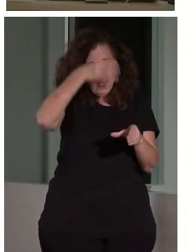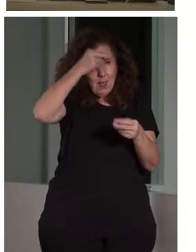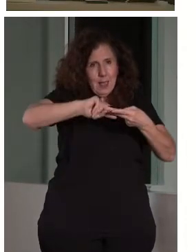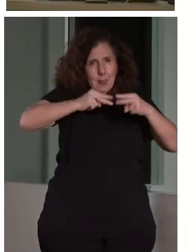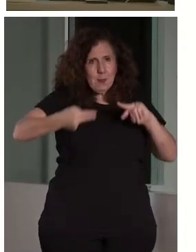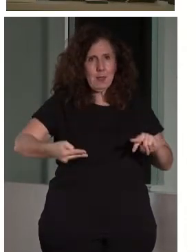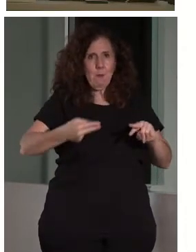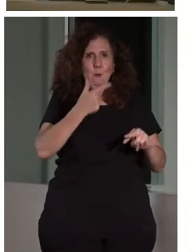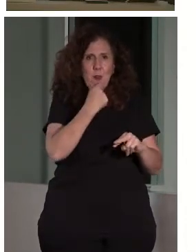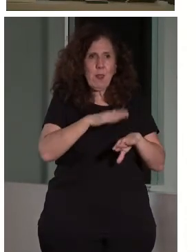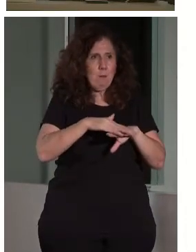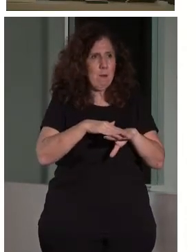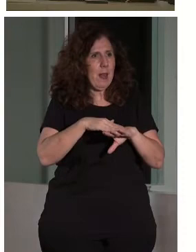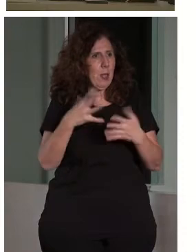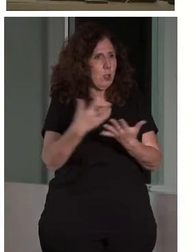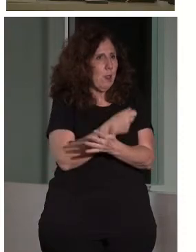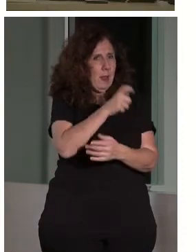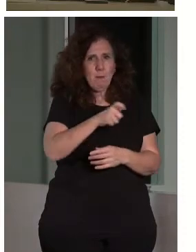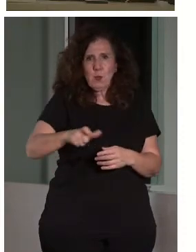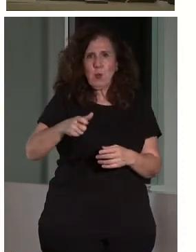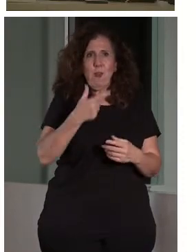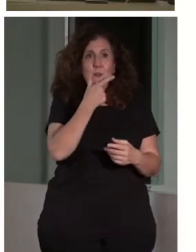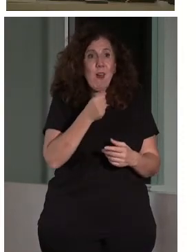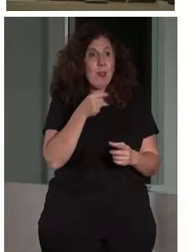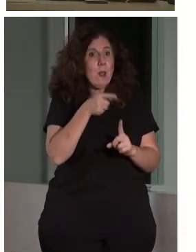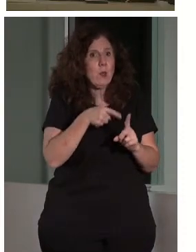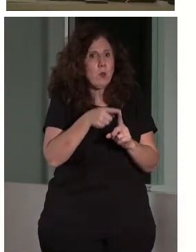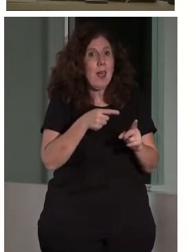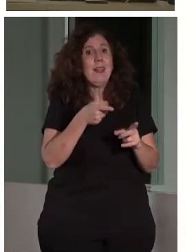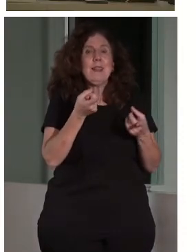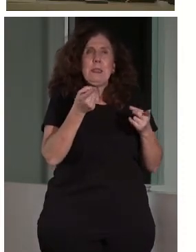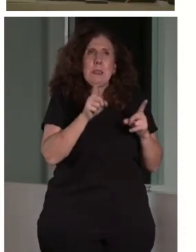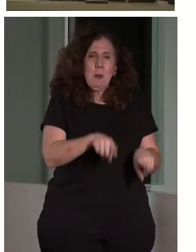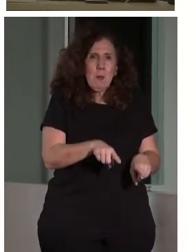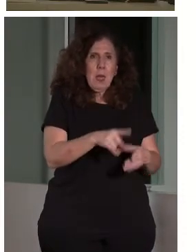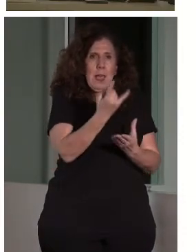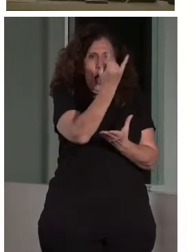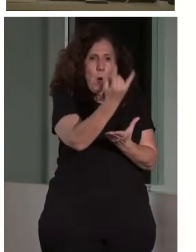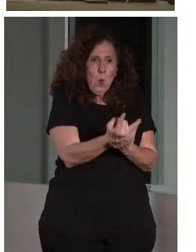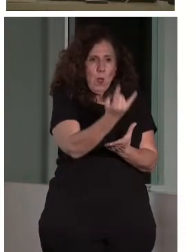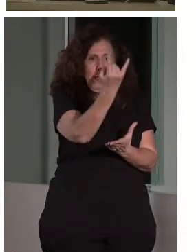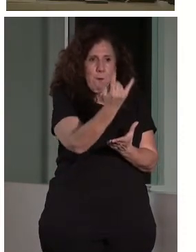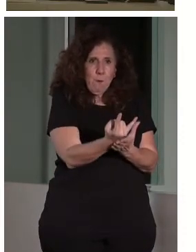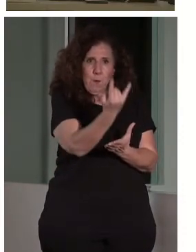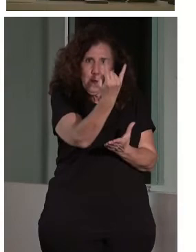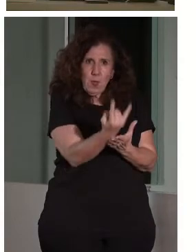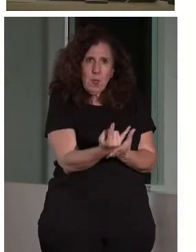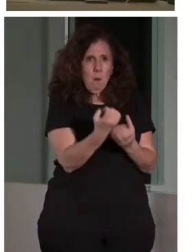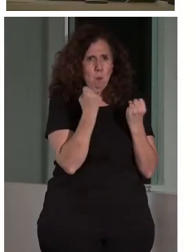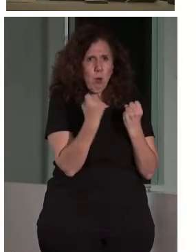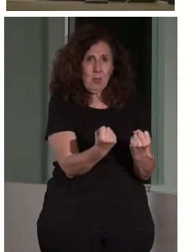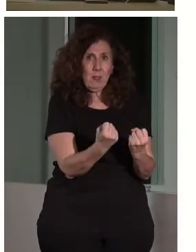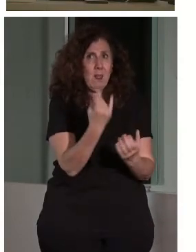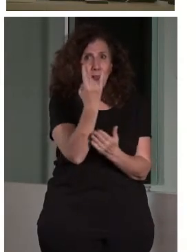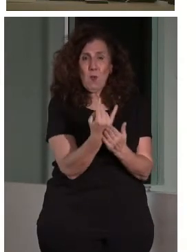se adapten a diferentes personas, que sean fáciles de usar, que la Wi-Fi sea potente, porque puedo tener un contenido maravilloso, pero mi Wi-Fi va muy mal. Y